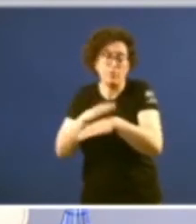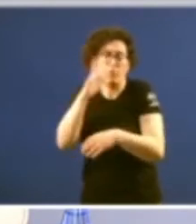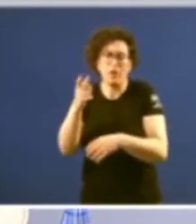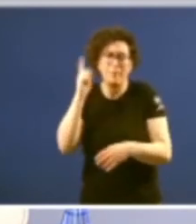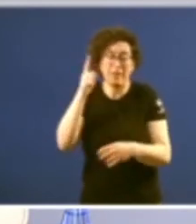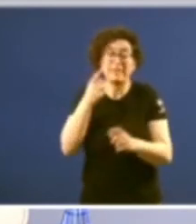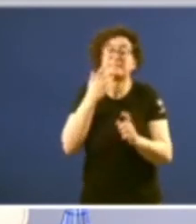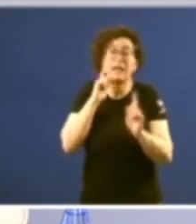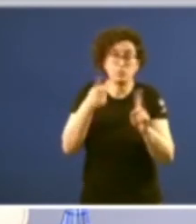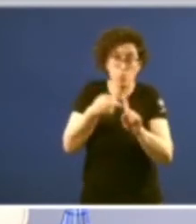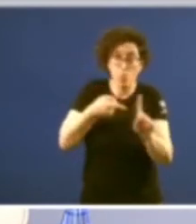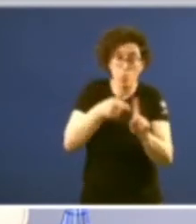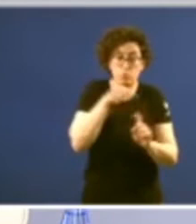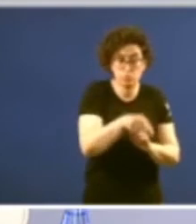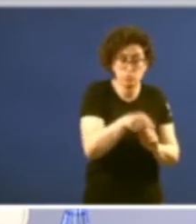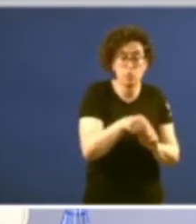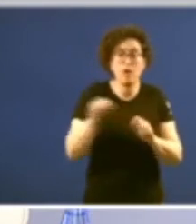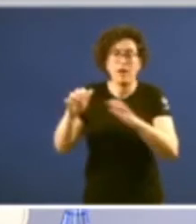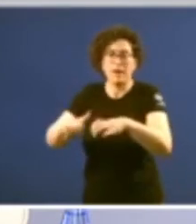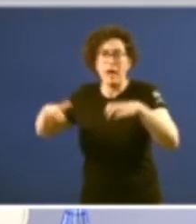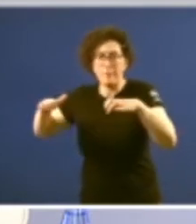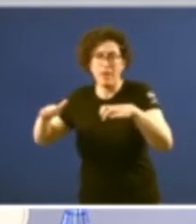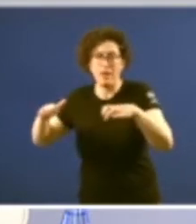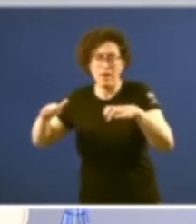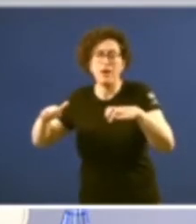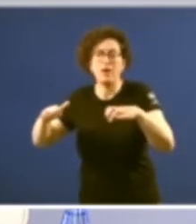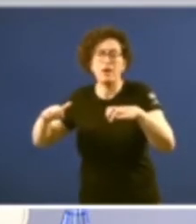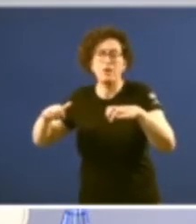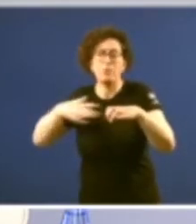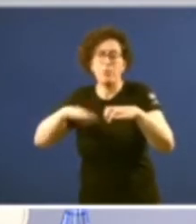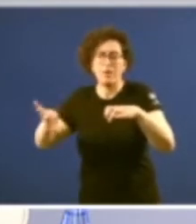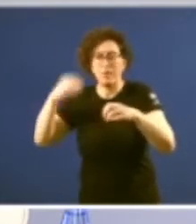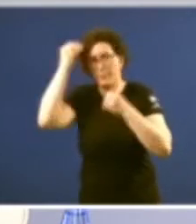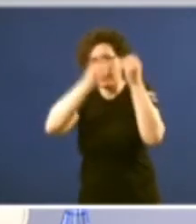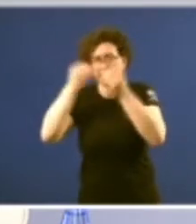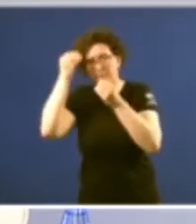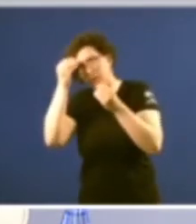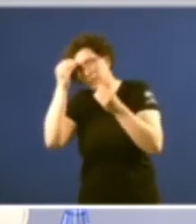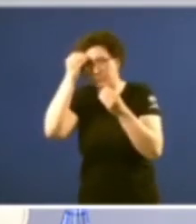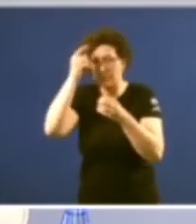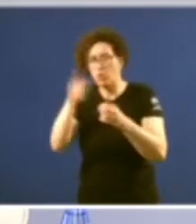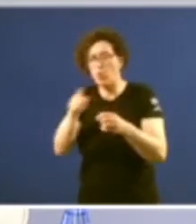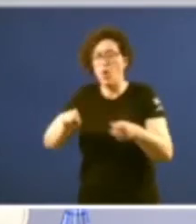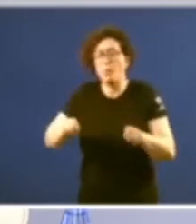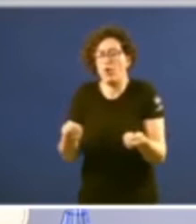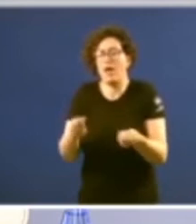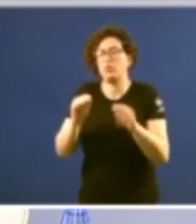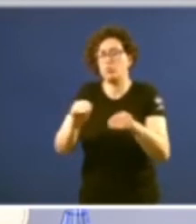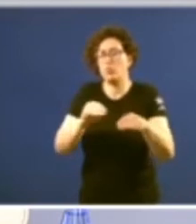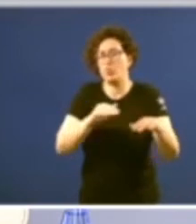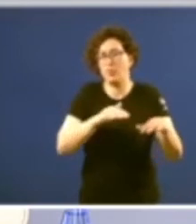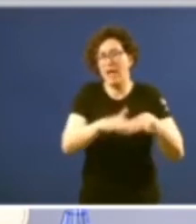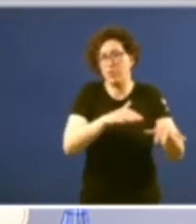utilización unha Cámara díscola pensará-o dúas veces antes de bloquear a acción de Goberno